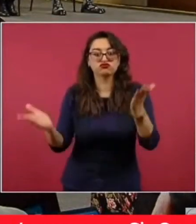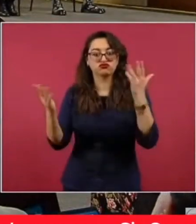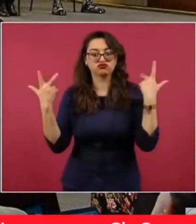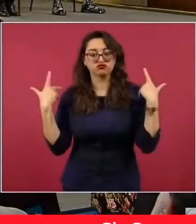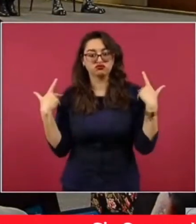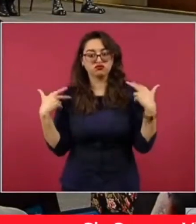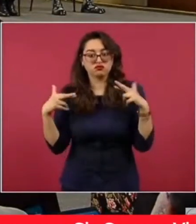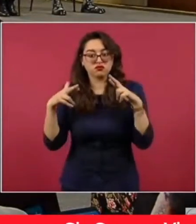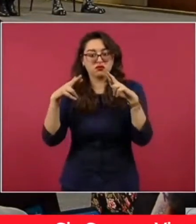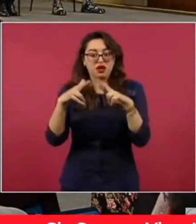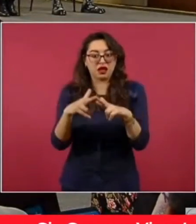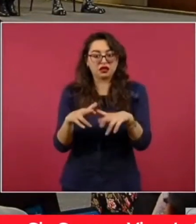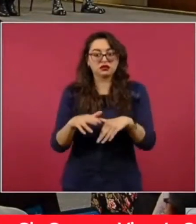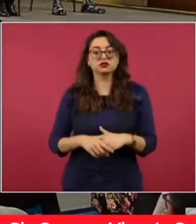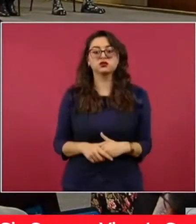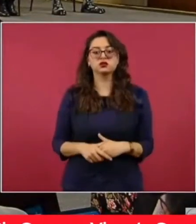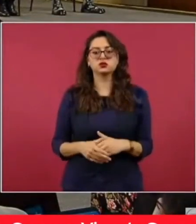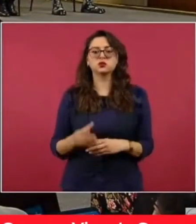Esa fue la nota.